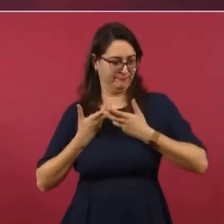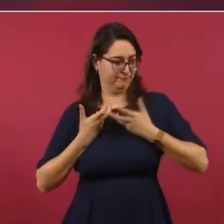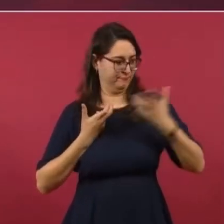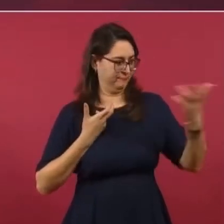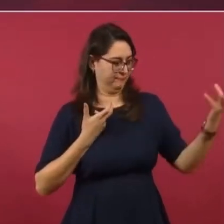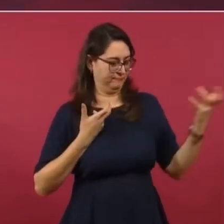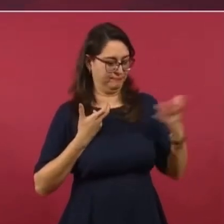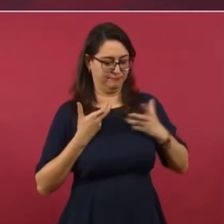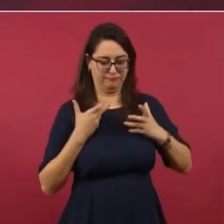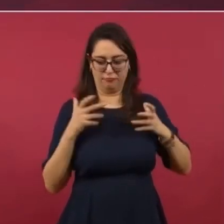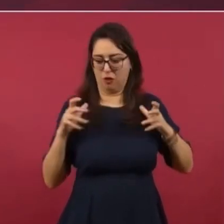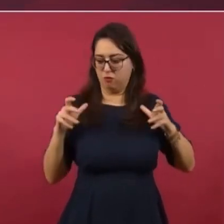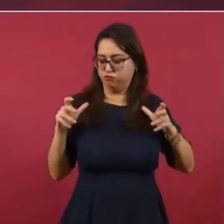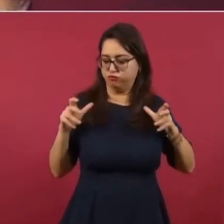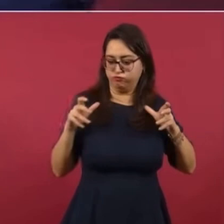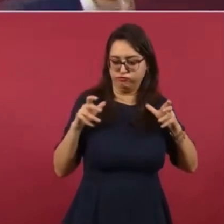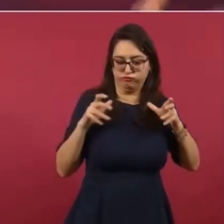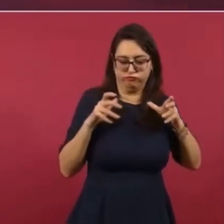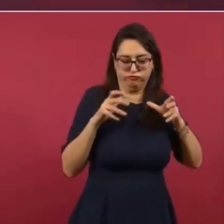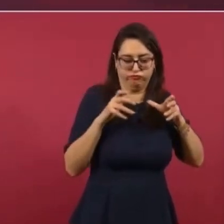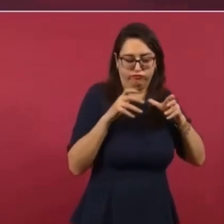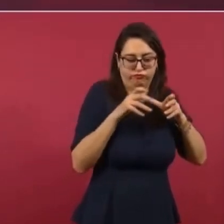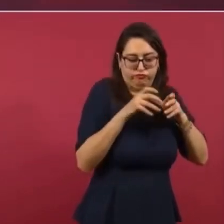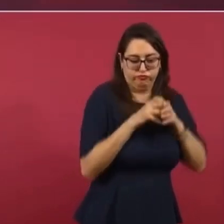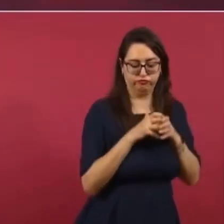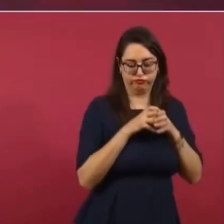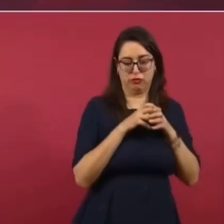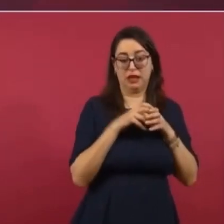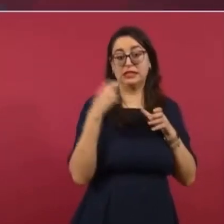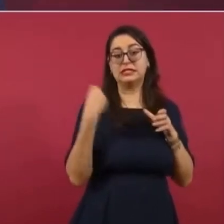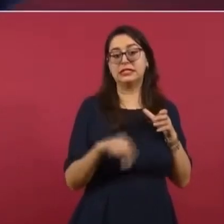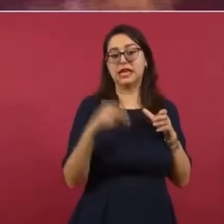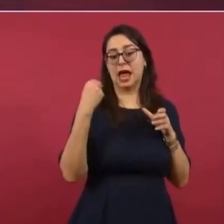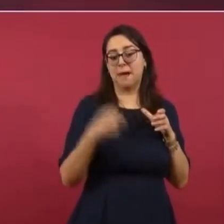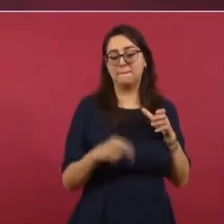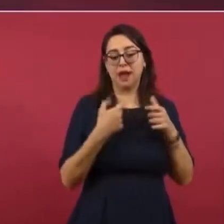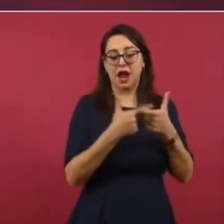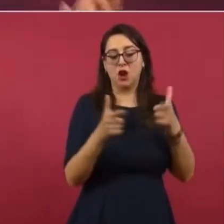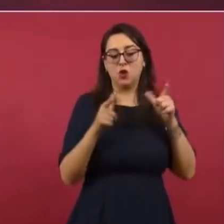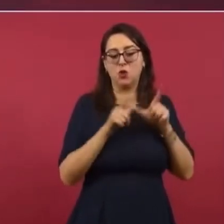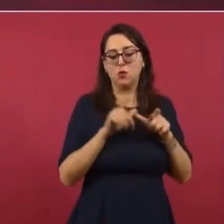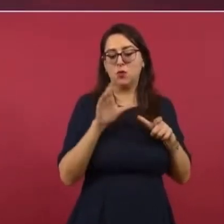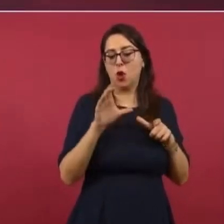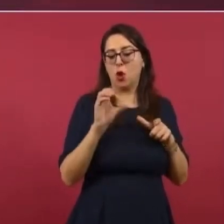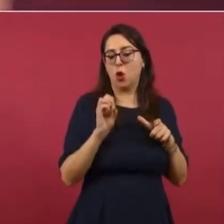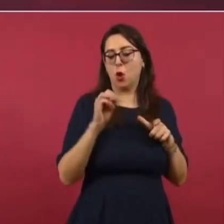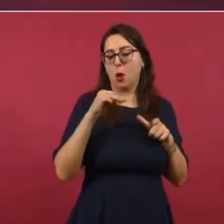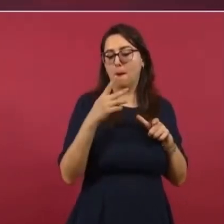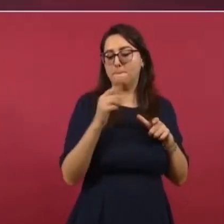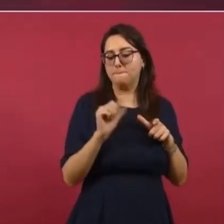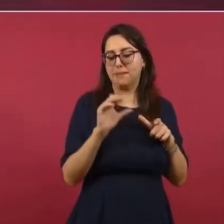Compacto, una nueva oligarquía, con los bienes del pueblo,